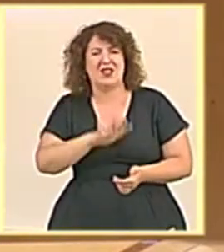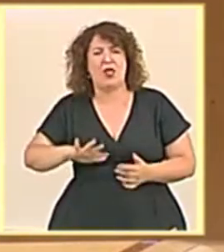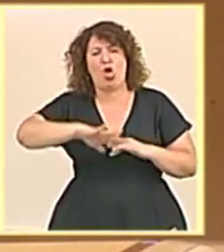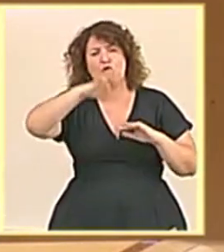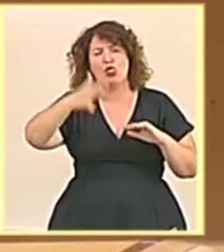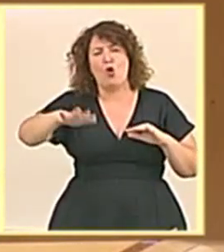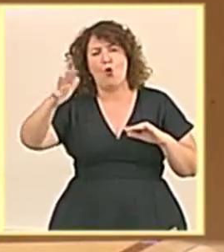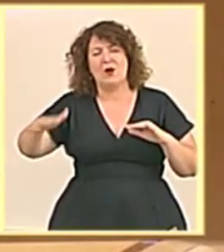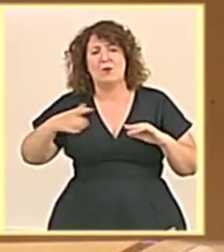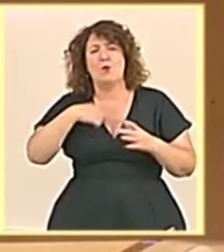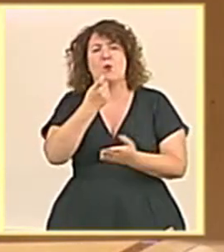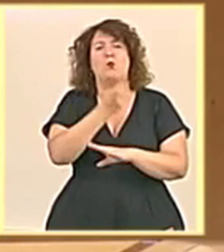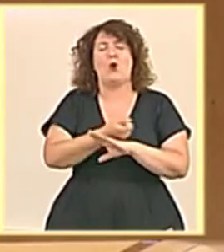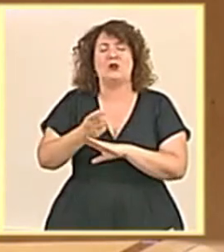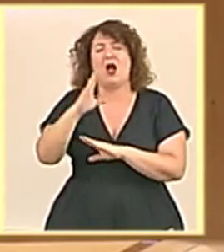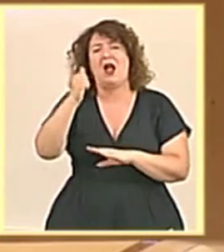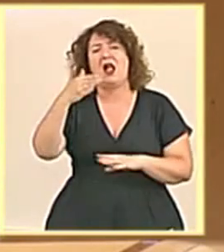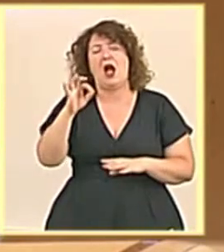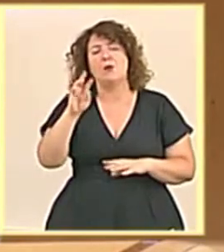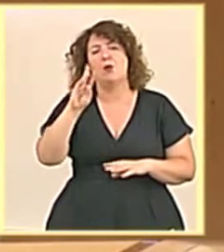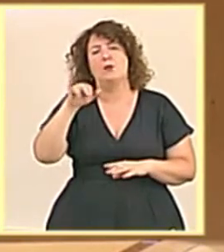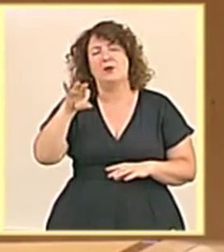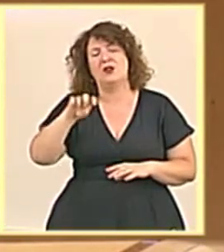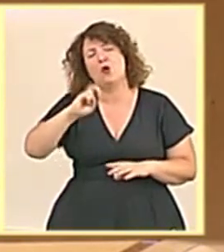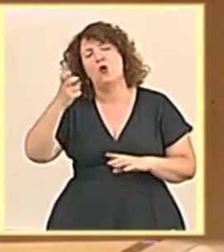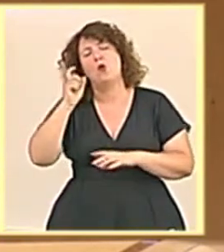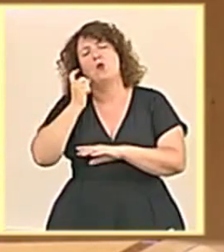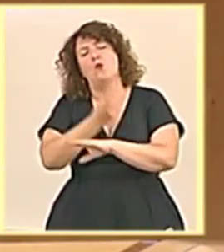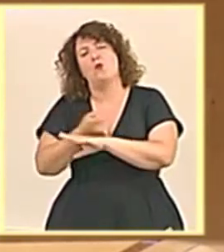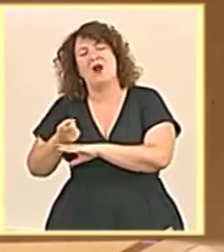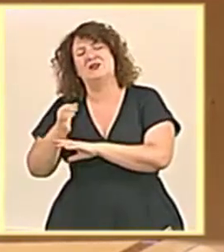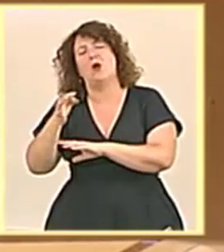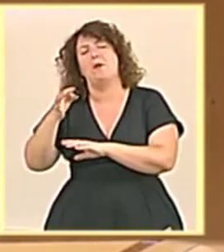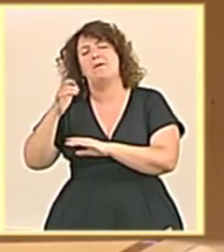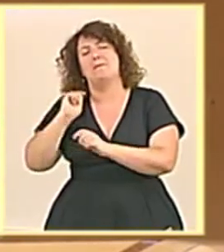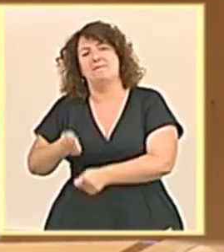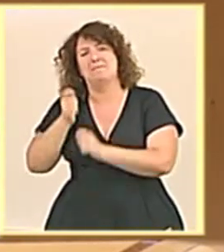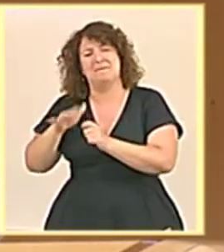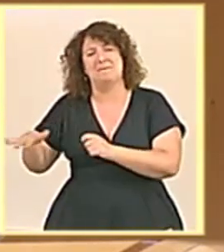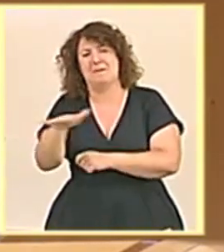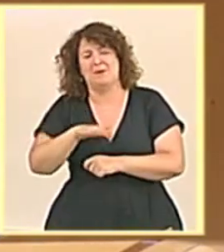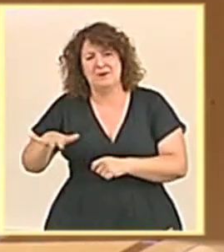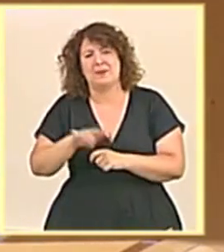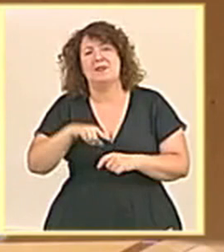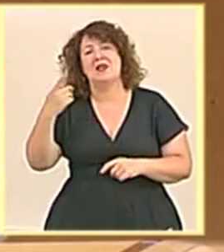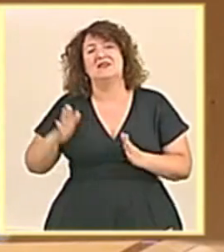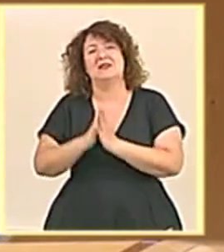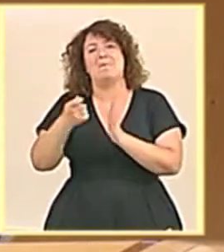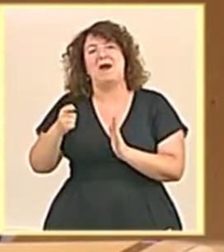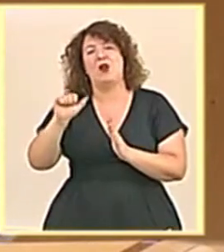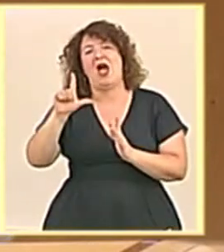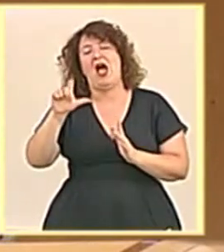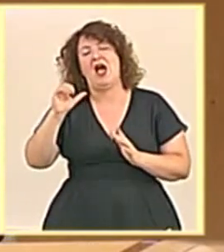de las dunas existentes entre el puerto de Cabo Pino y el puerto pesquero de La Bajadilla, así como en las playas de Fontanilla, Casablanca y San Pedro de Alcántara.